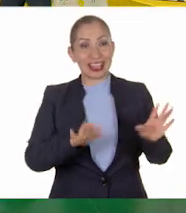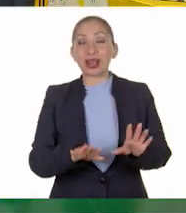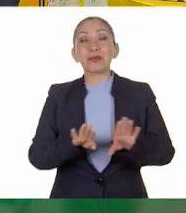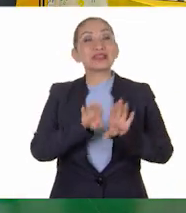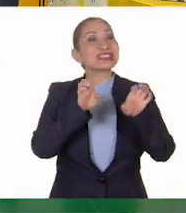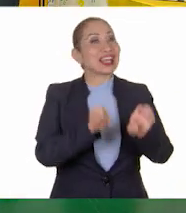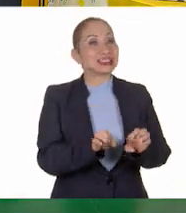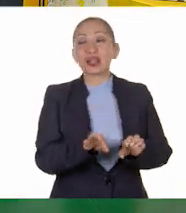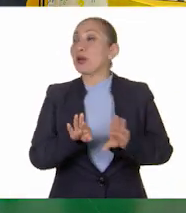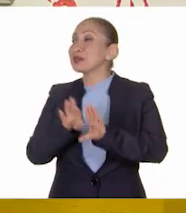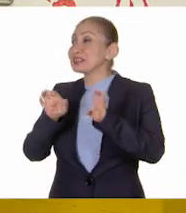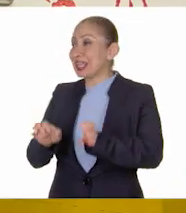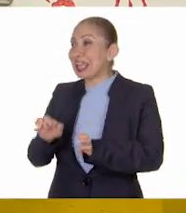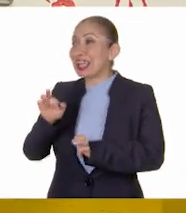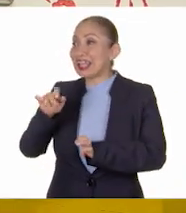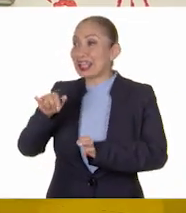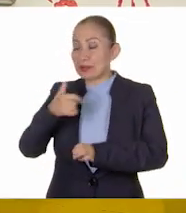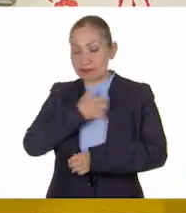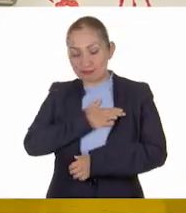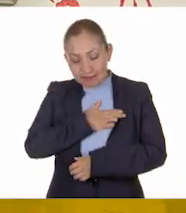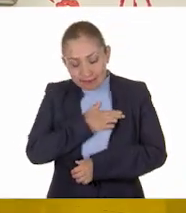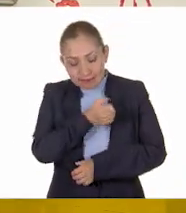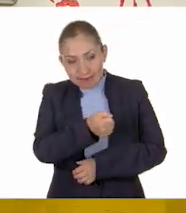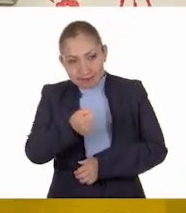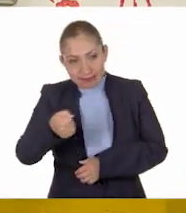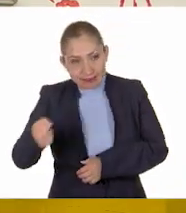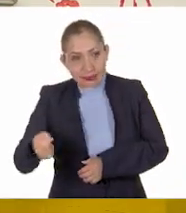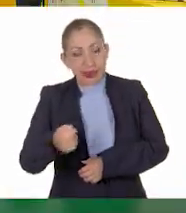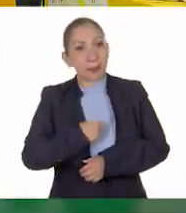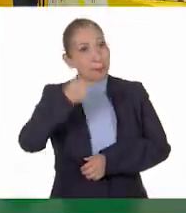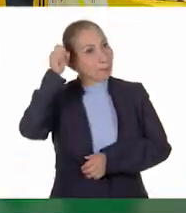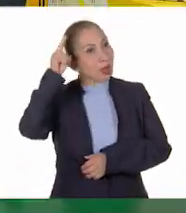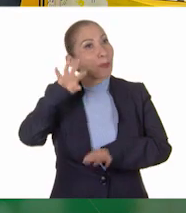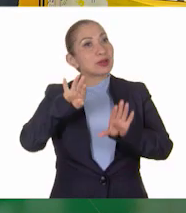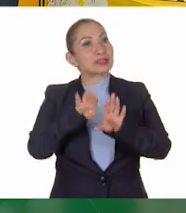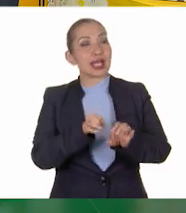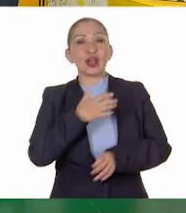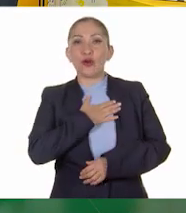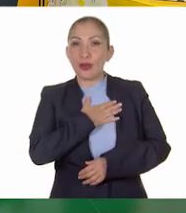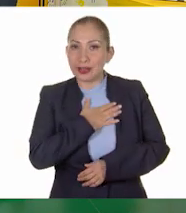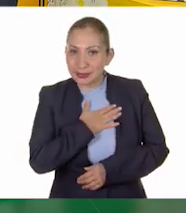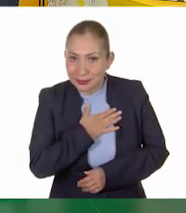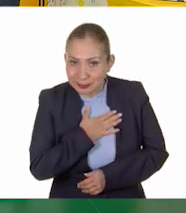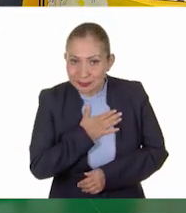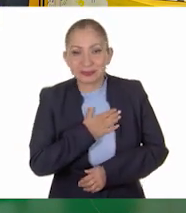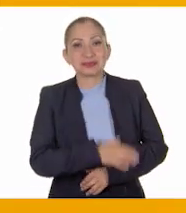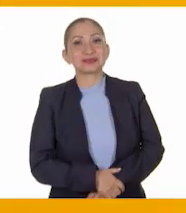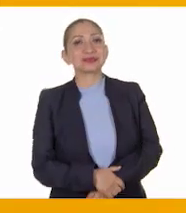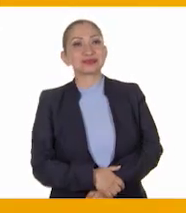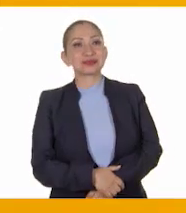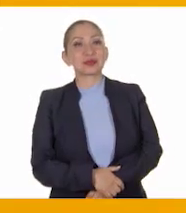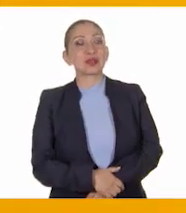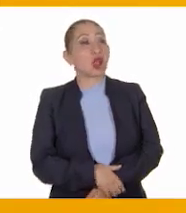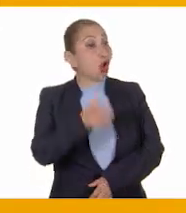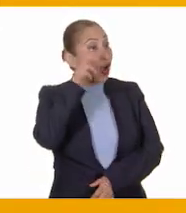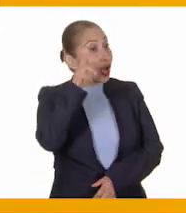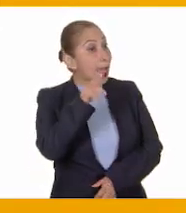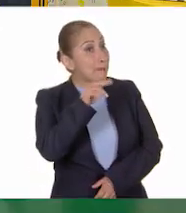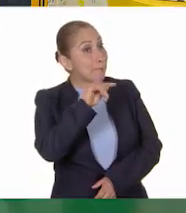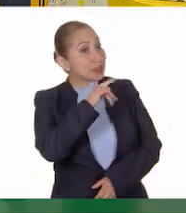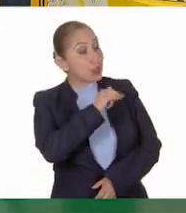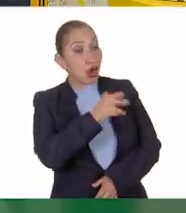¡Suscríbete al canal! ¡Panchito! ¿Cómo estás? ¡De corazón! ¡Bien! ¡Hola, Panchito!